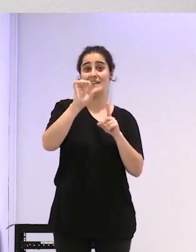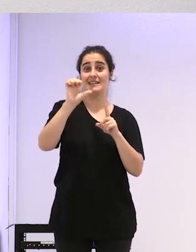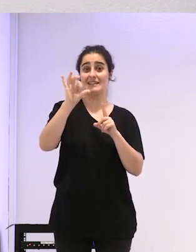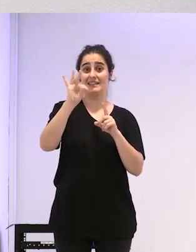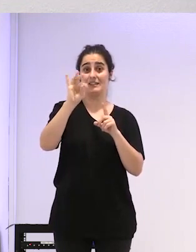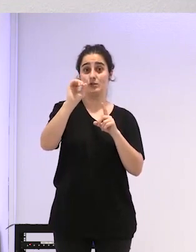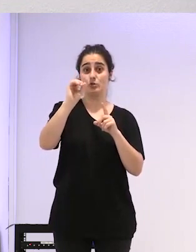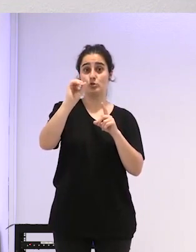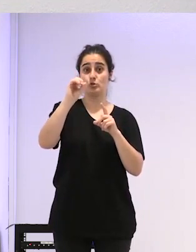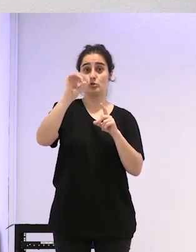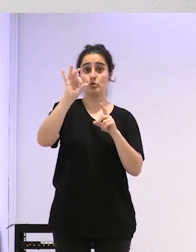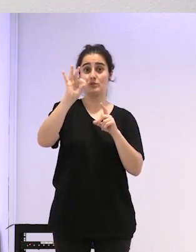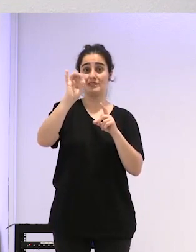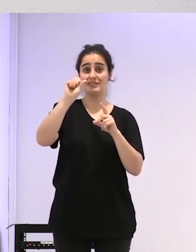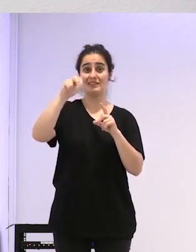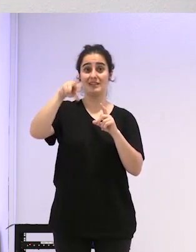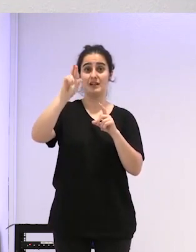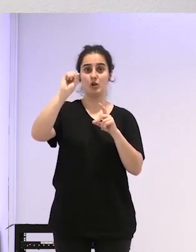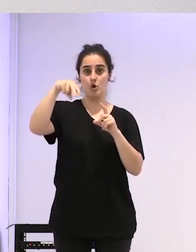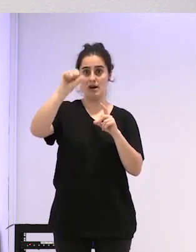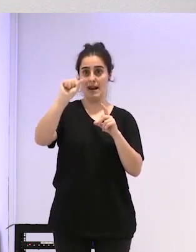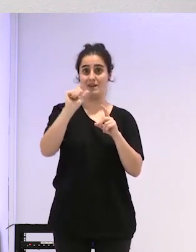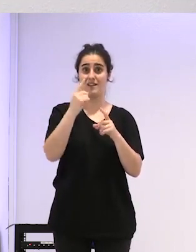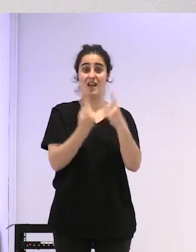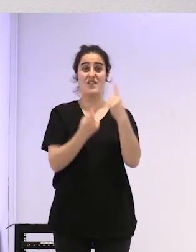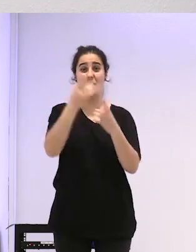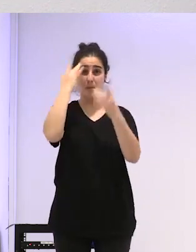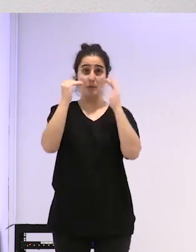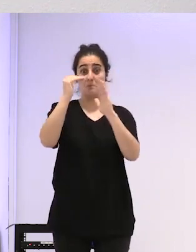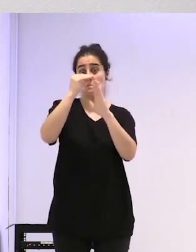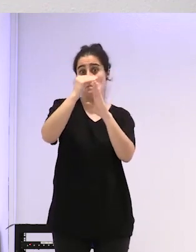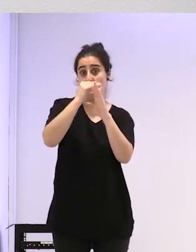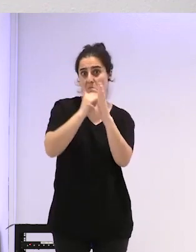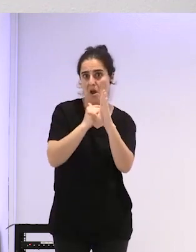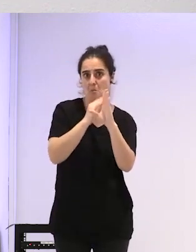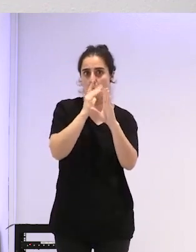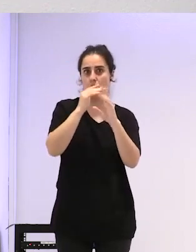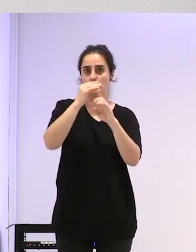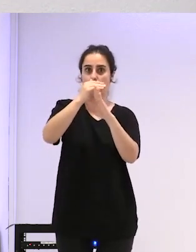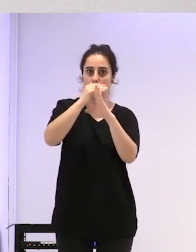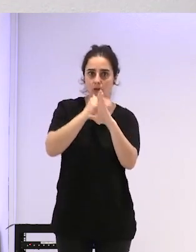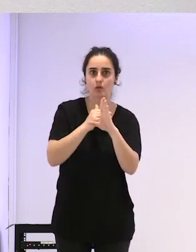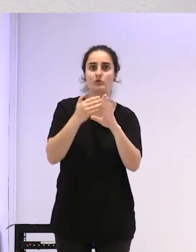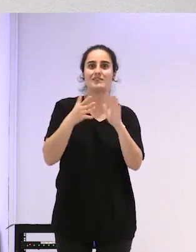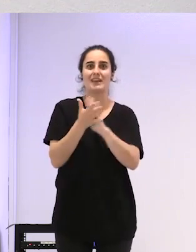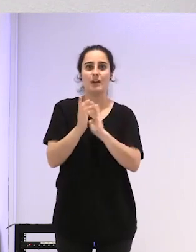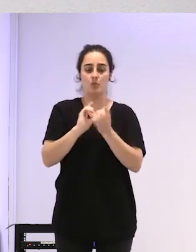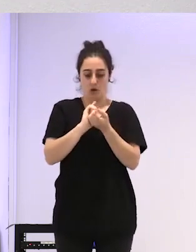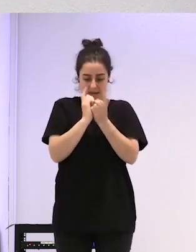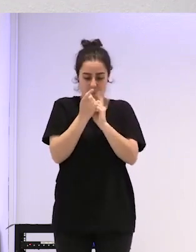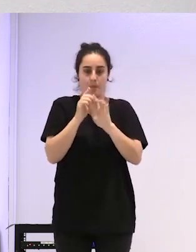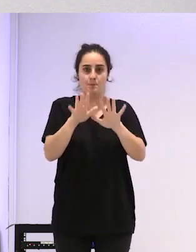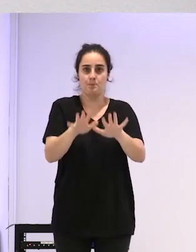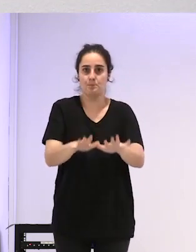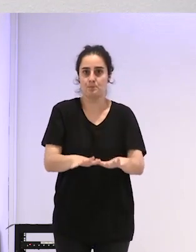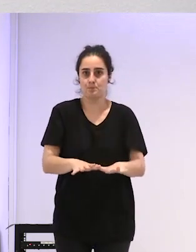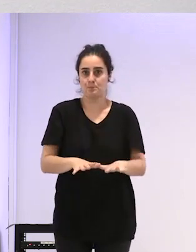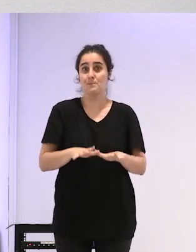bajo al inicio de estas pubertades pues enlentece mucho los cambios pero un cambio permite